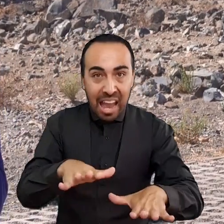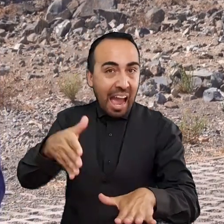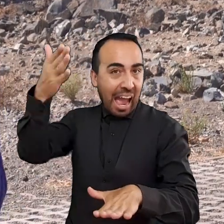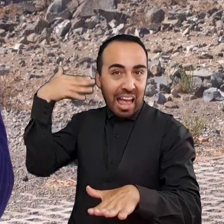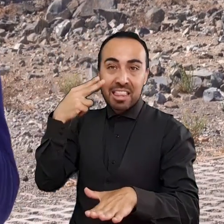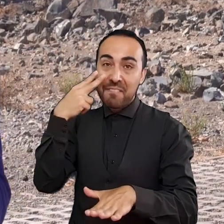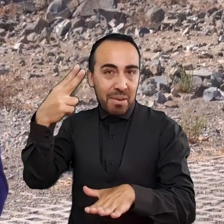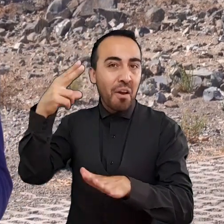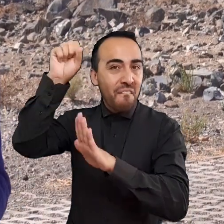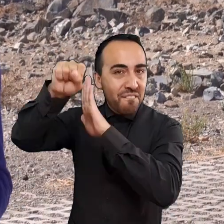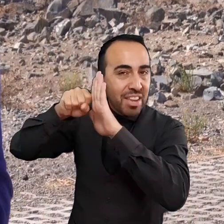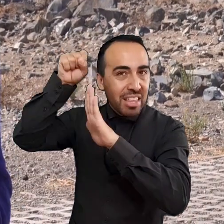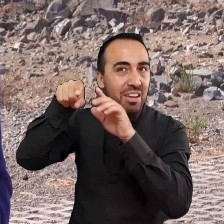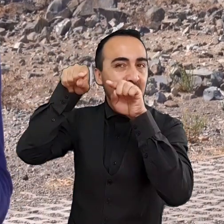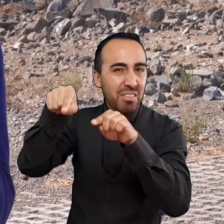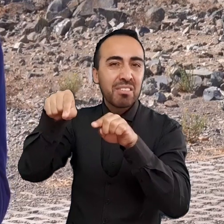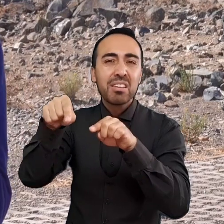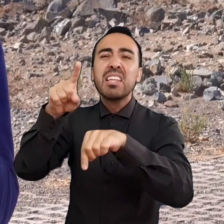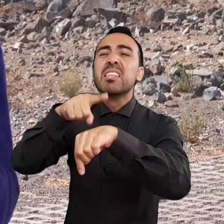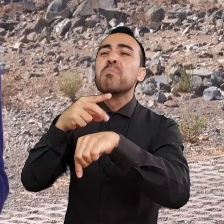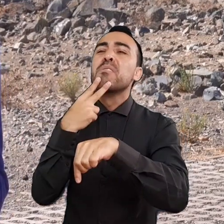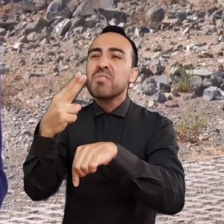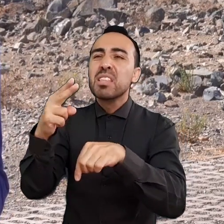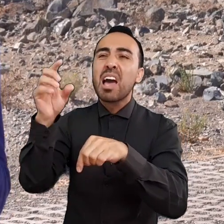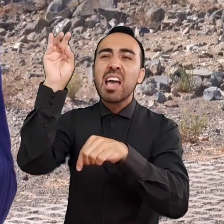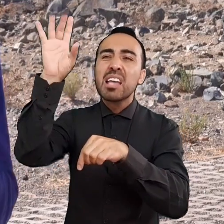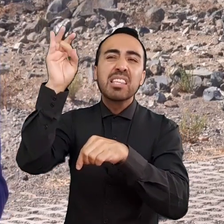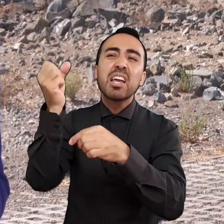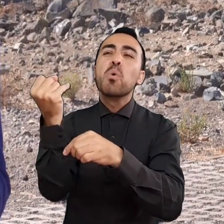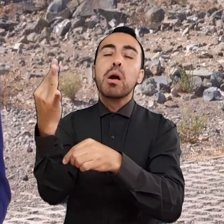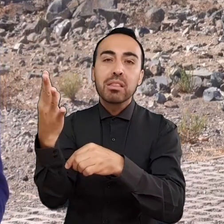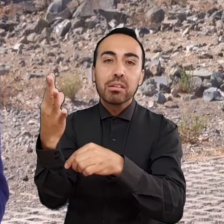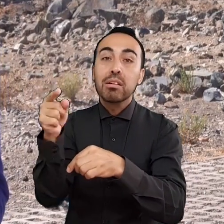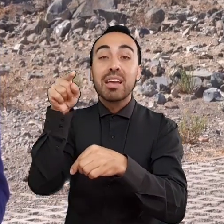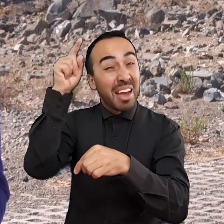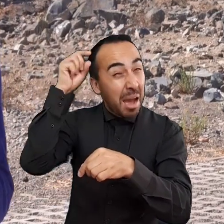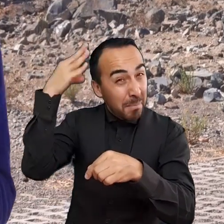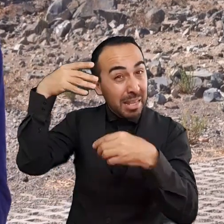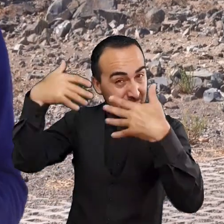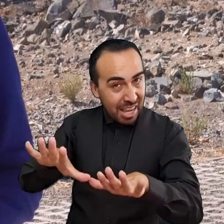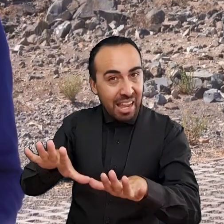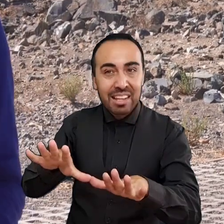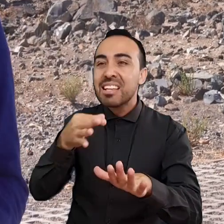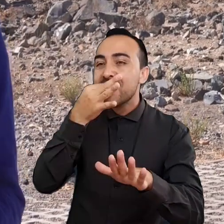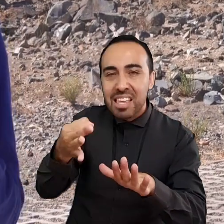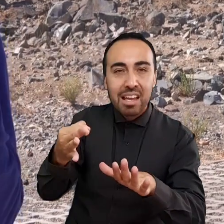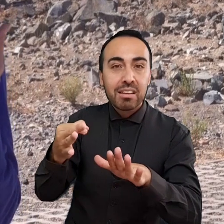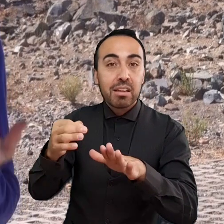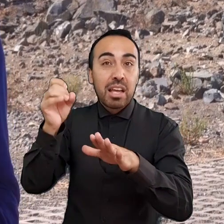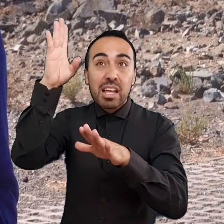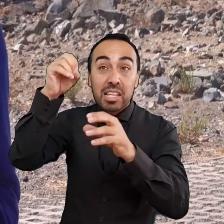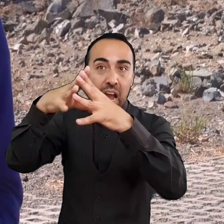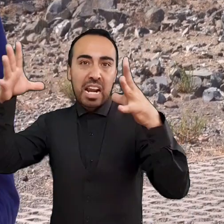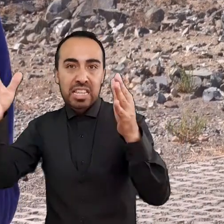esta serie, Navegantes del cielo austral, depende principalmente de su masa inicial. Uno de estos finales son las